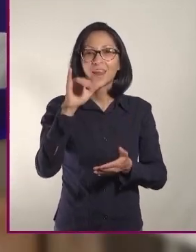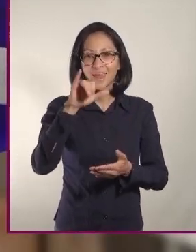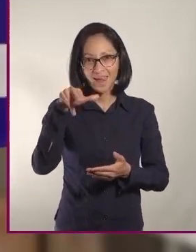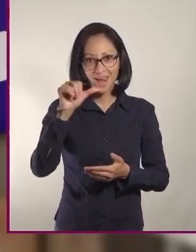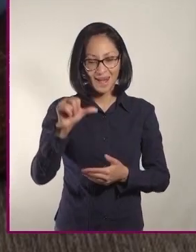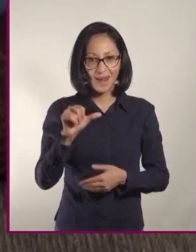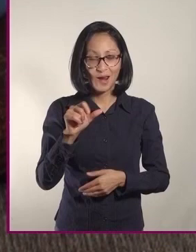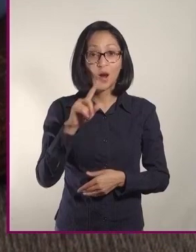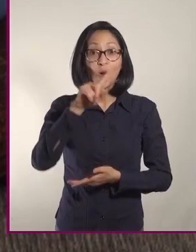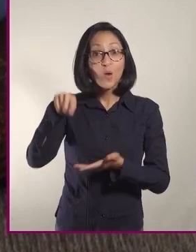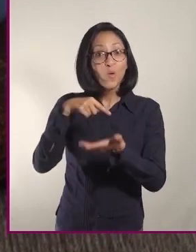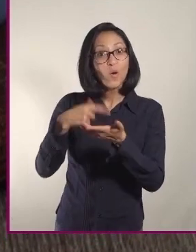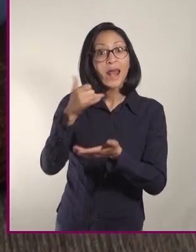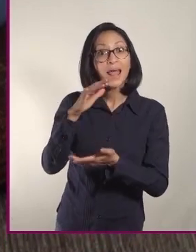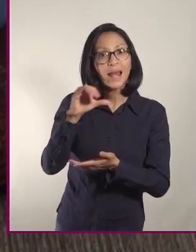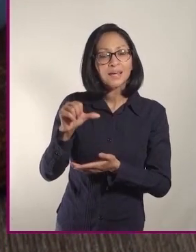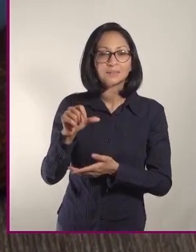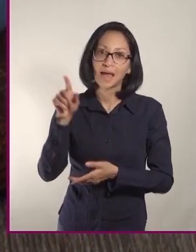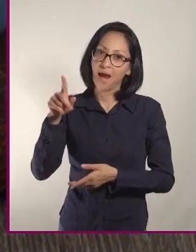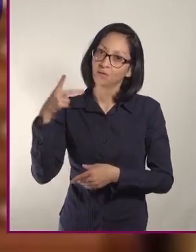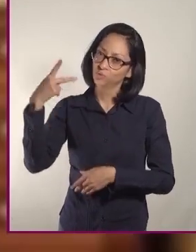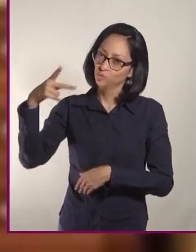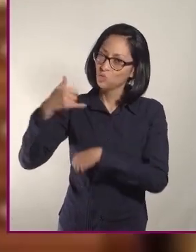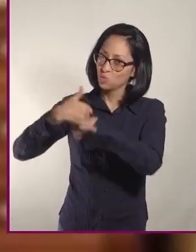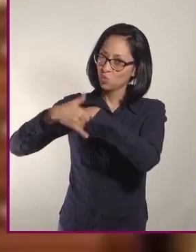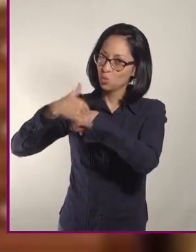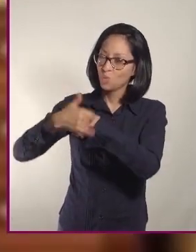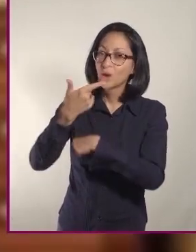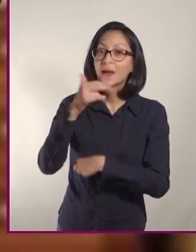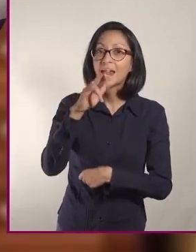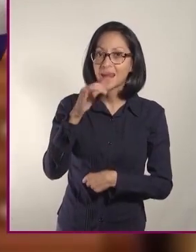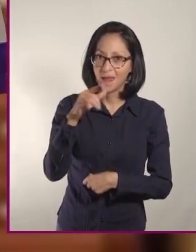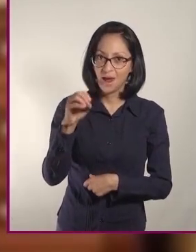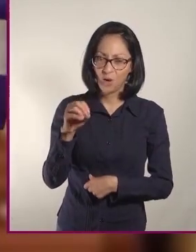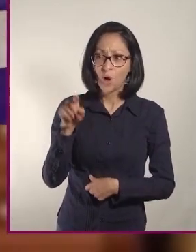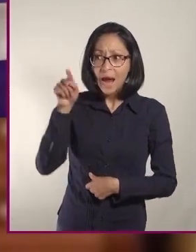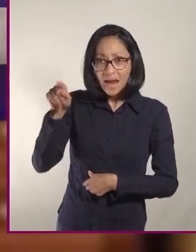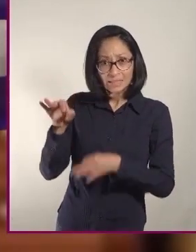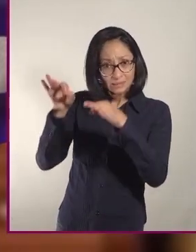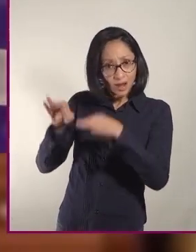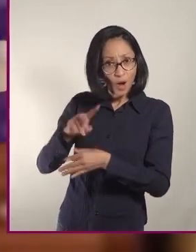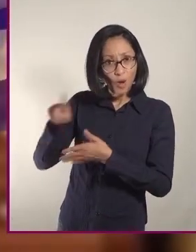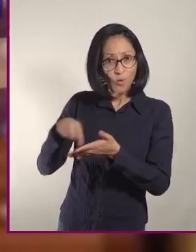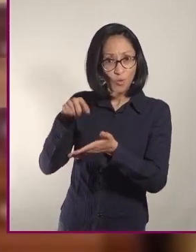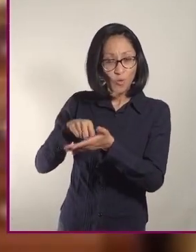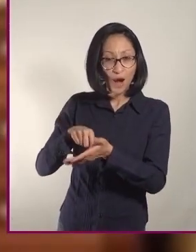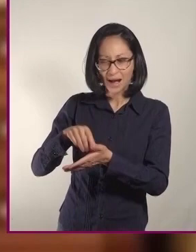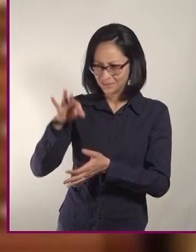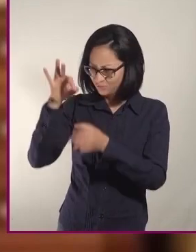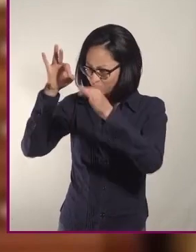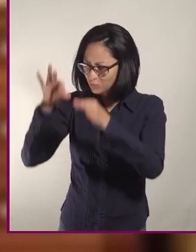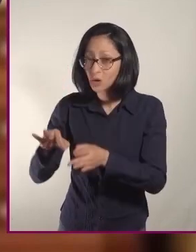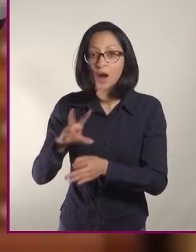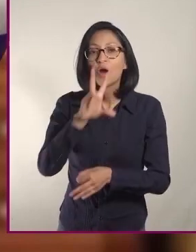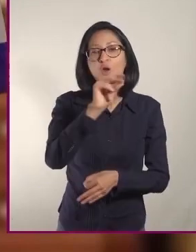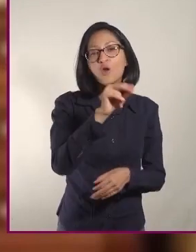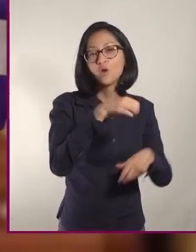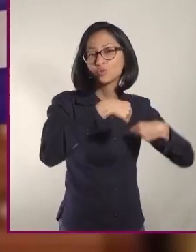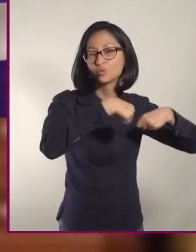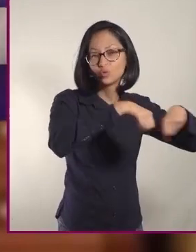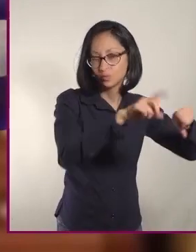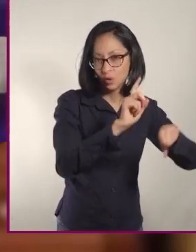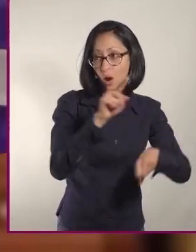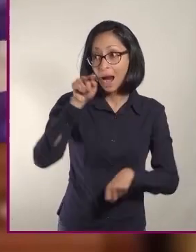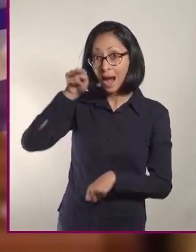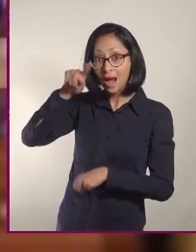Grecia sin mencionar el yogurt griego. El yogurt griego auténtico, no el que venden en los supermercados, está libre de